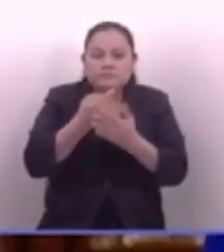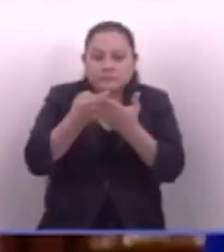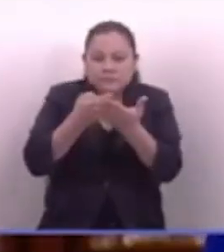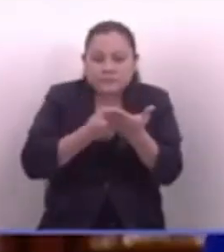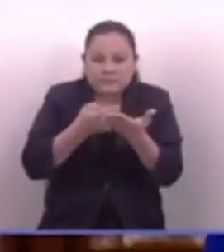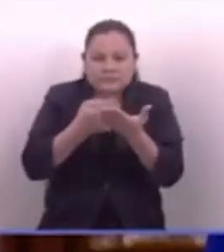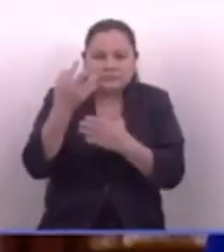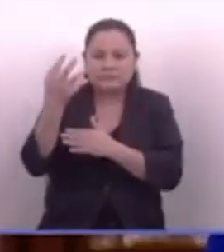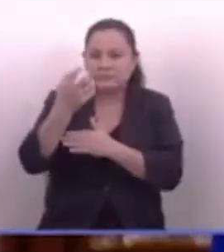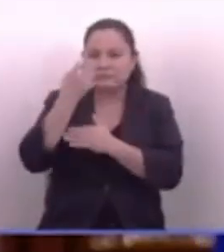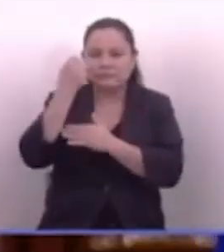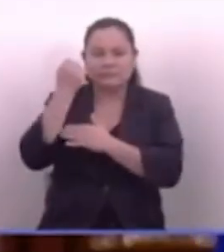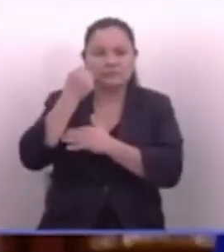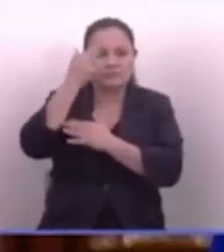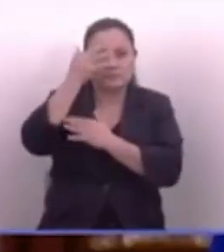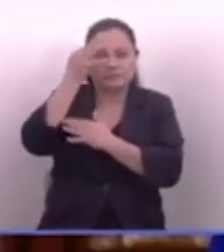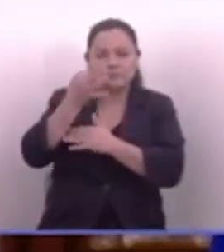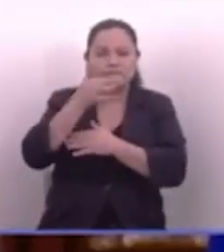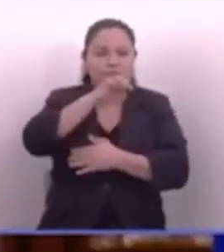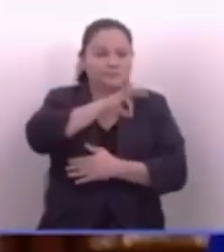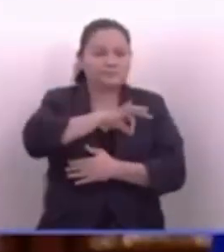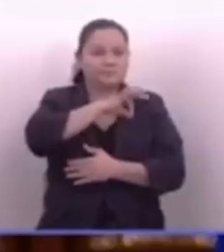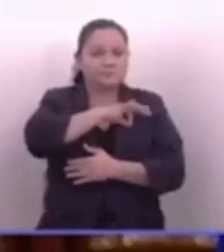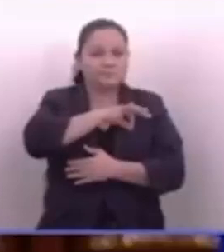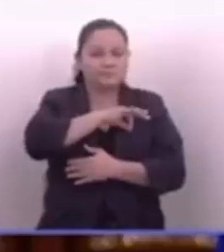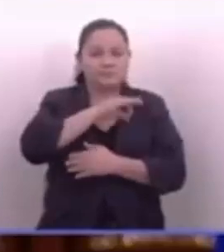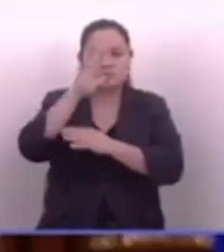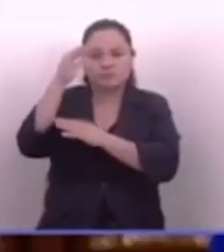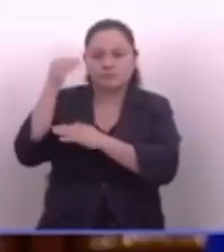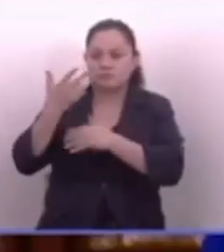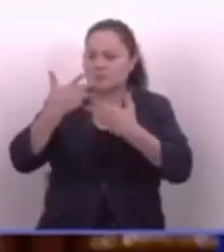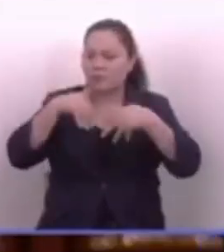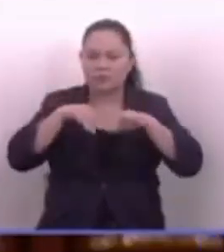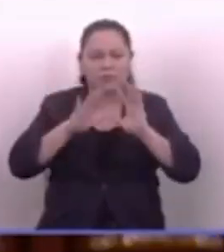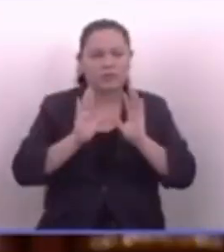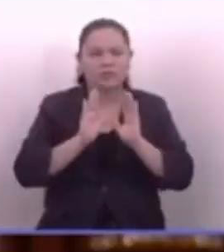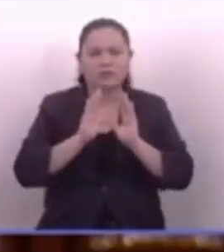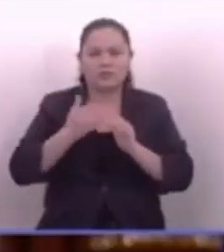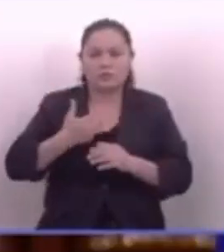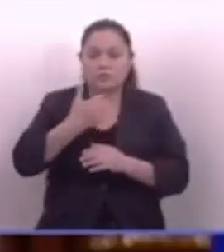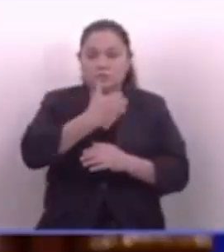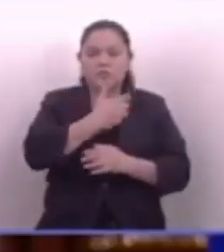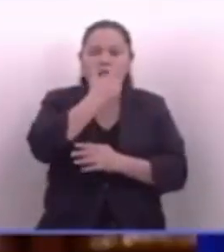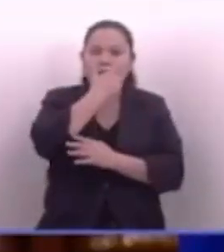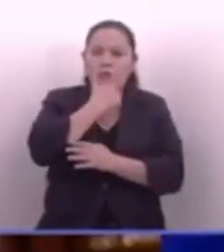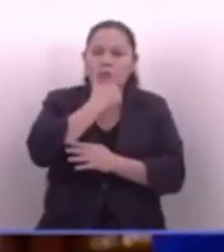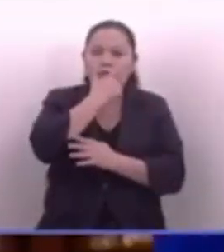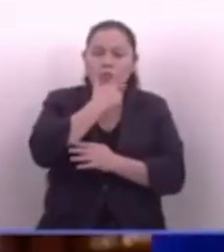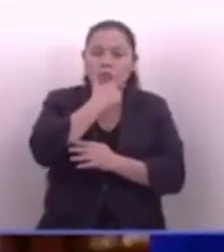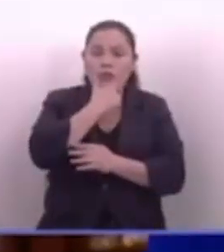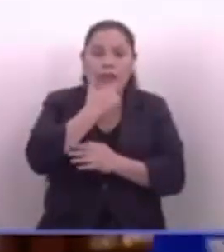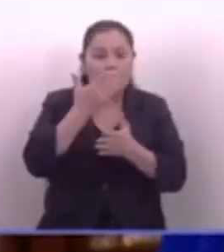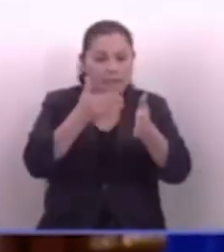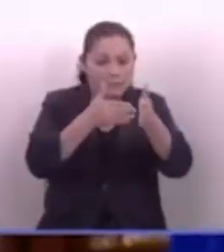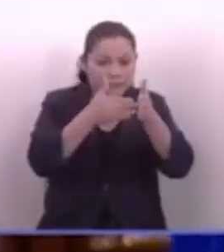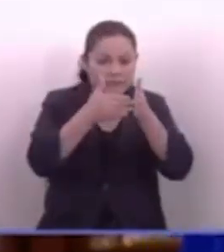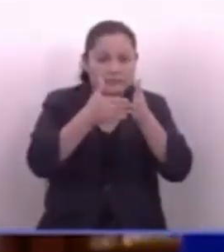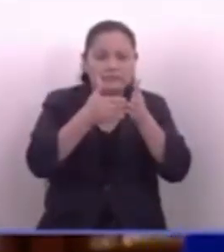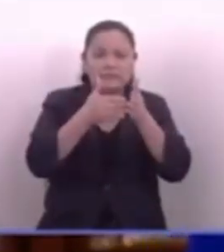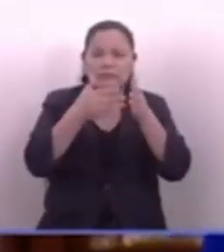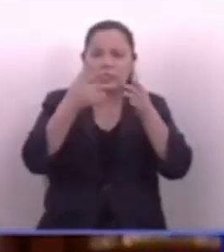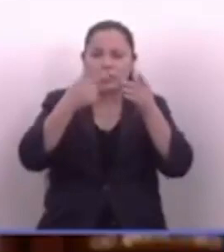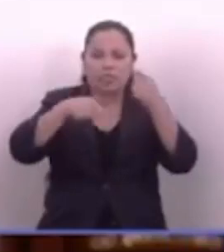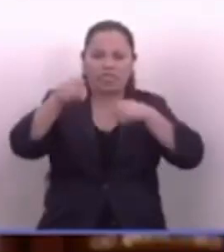importante. Creo que es algo que va a beneficiar al país y es normal, como les dije, que tengamos nuestras dudas. Pero si van a empezar con estas